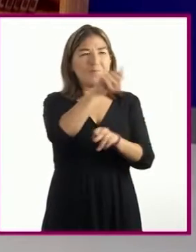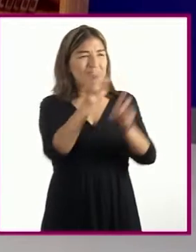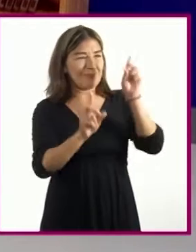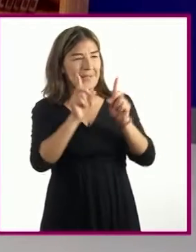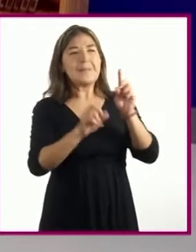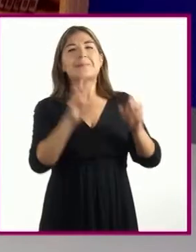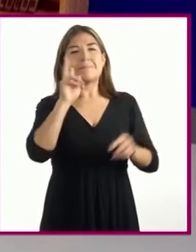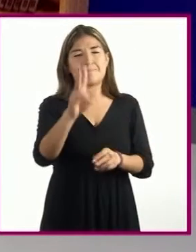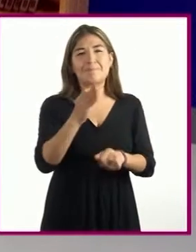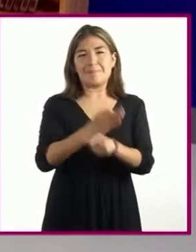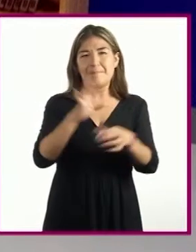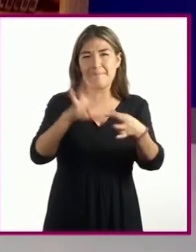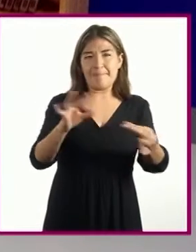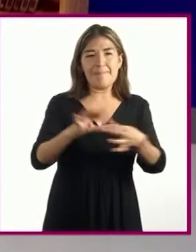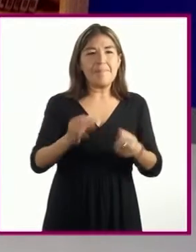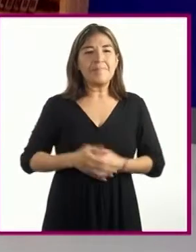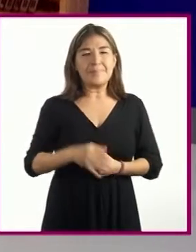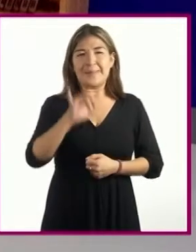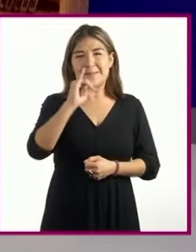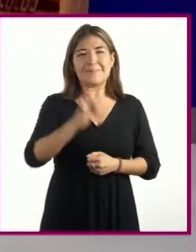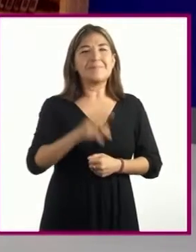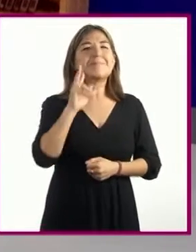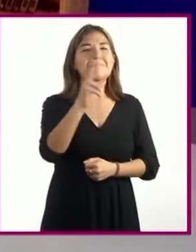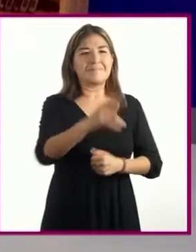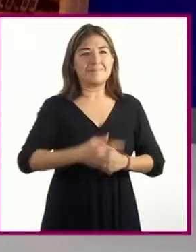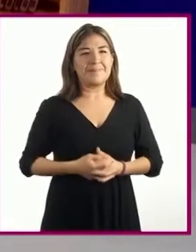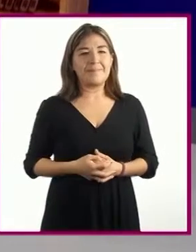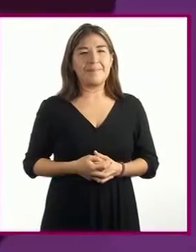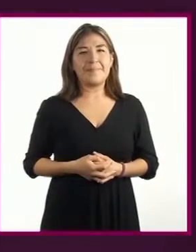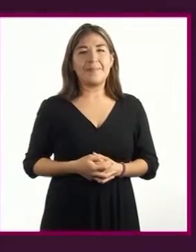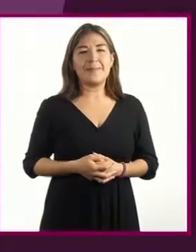vemos una cápsula? ¡Me parece bien! ¡Corre el video!